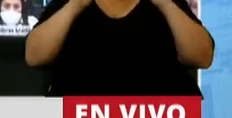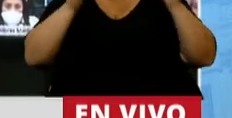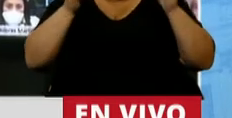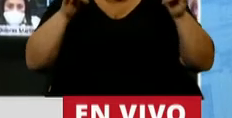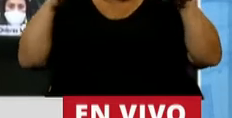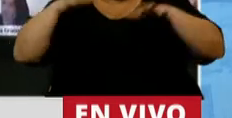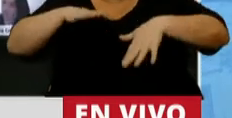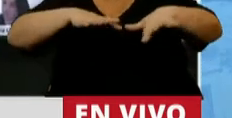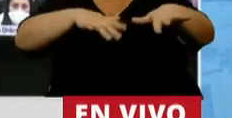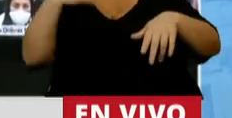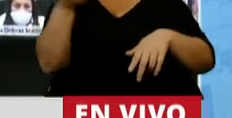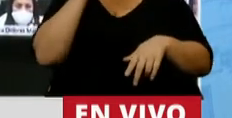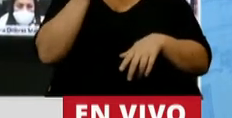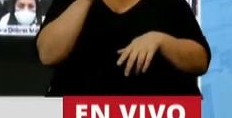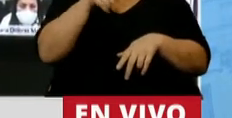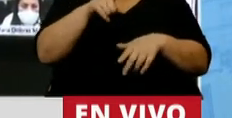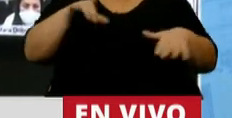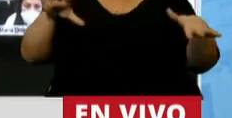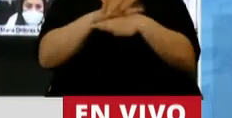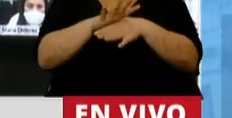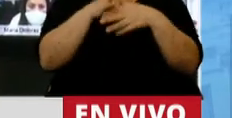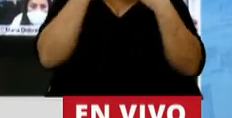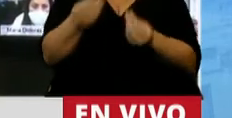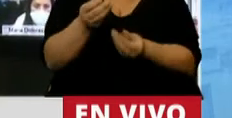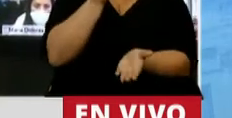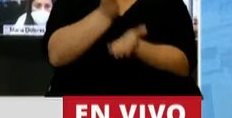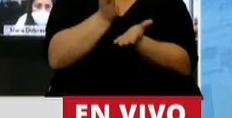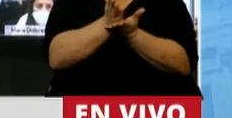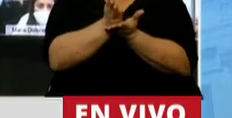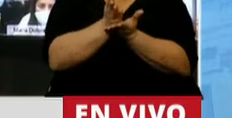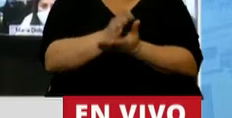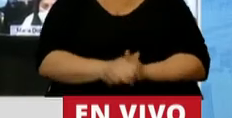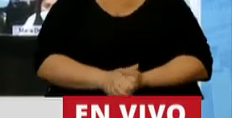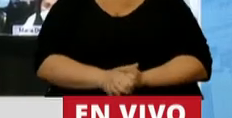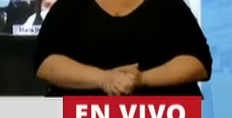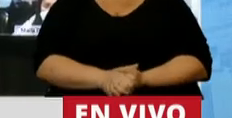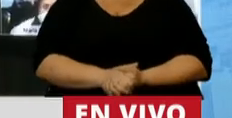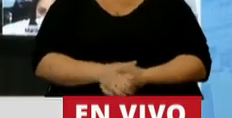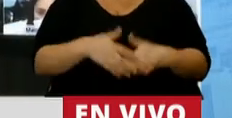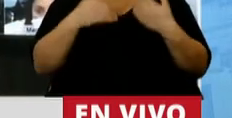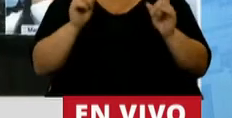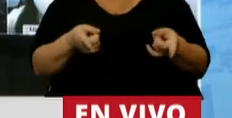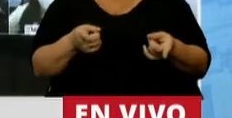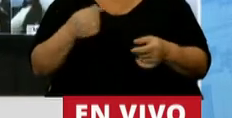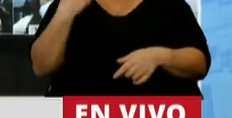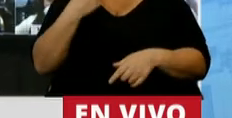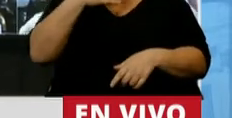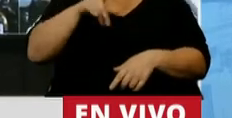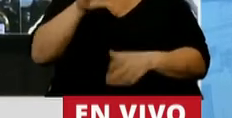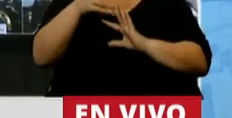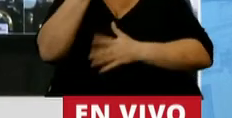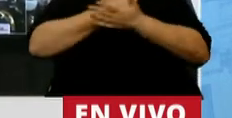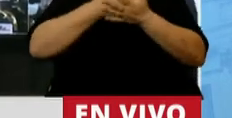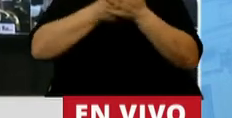jóvenes que sabían que ese era el lugar, la defensa de los derechos. Y por supuesto también entender esa